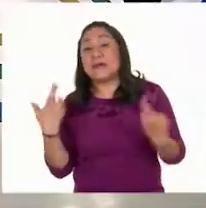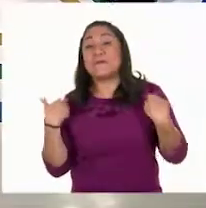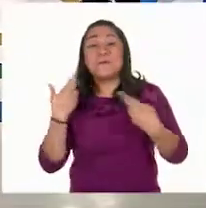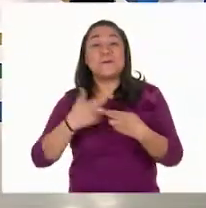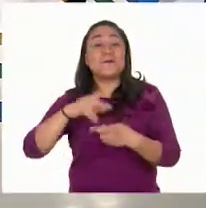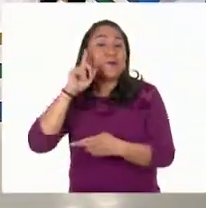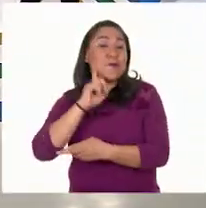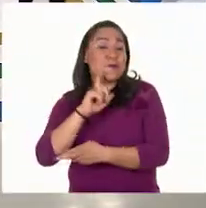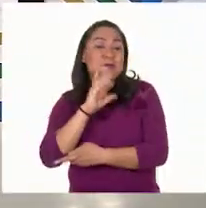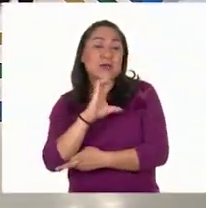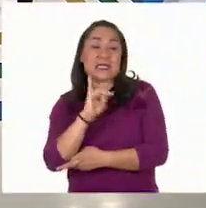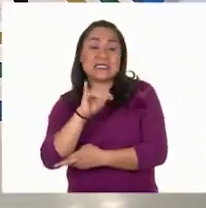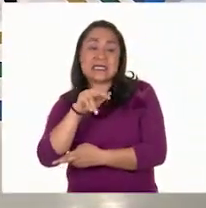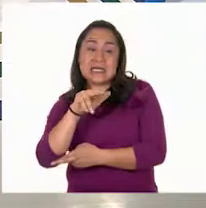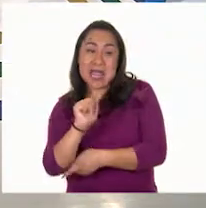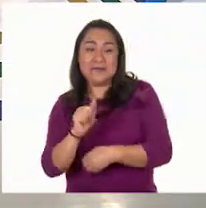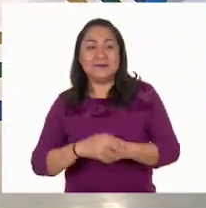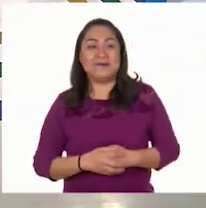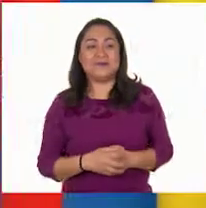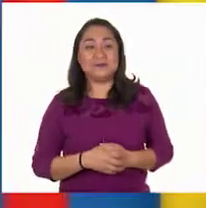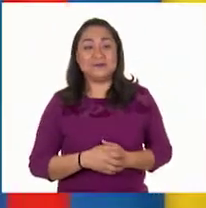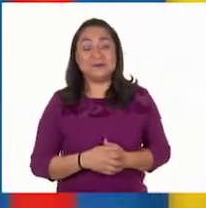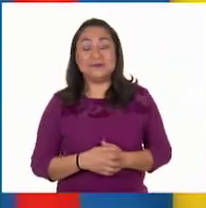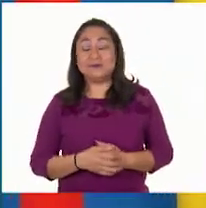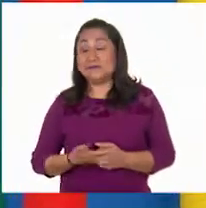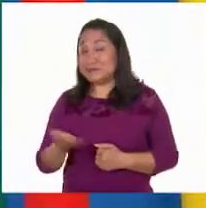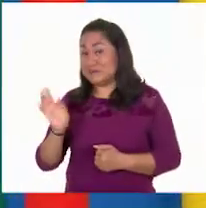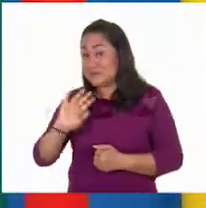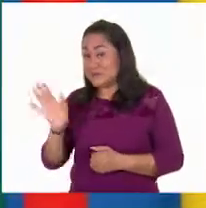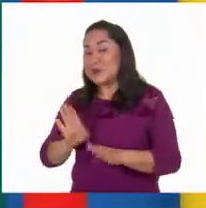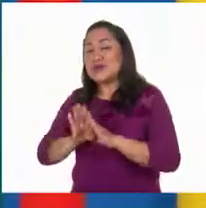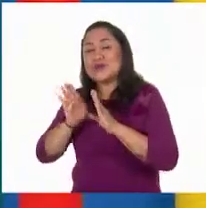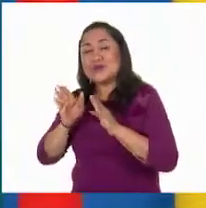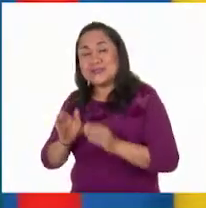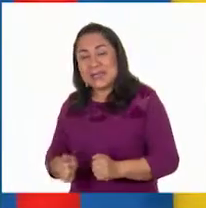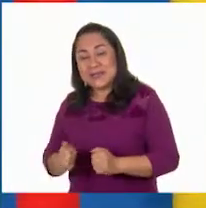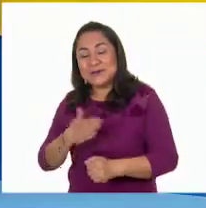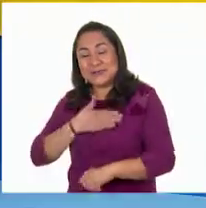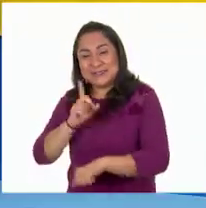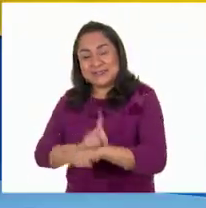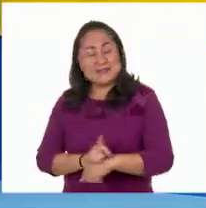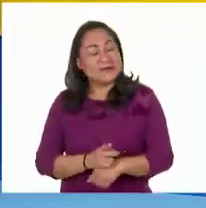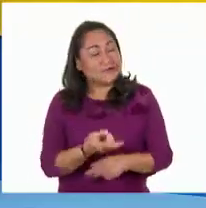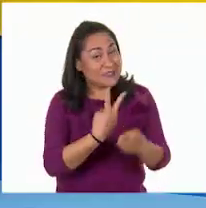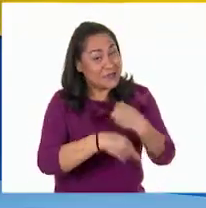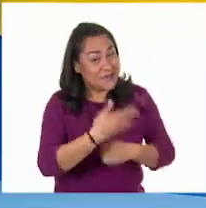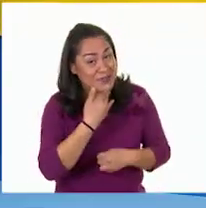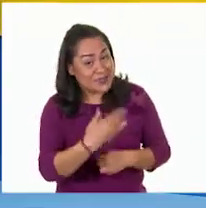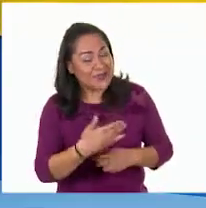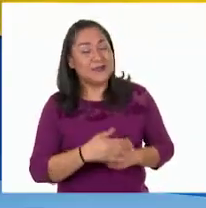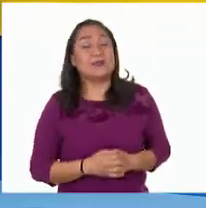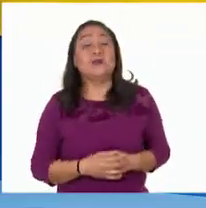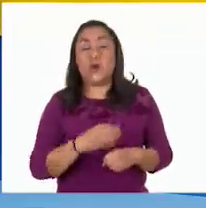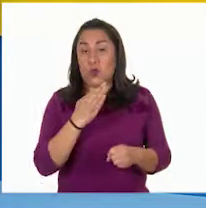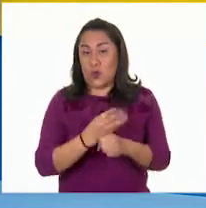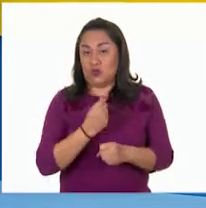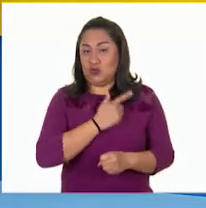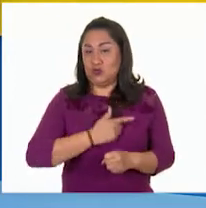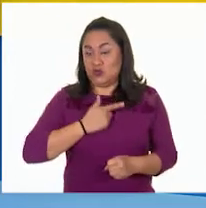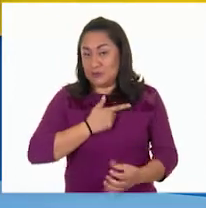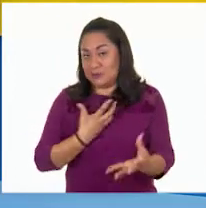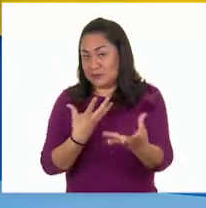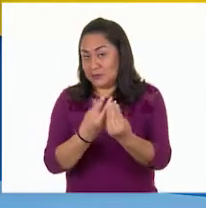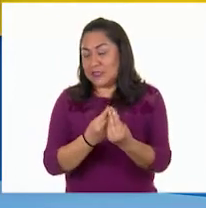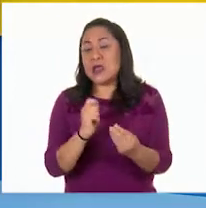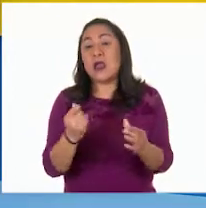Cristina Villegas. Hola, ¿cómo estás Larisa? Buenos días. Muy bien, nuestra bienvenida. Gracias. Vamos a tener el gusto de estar con